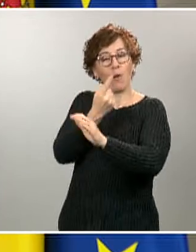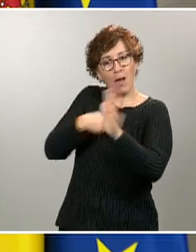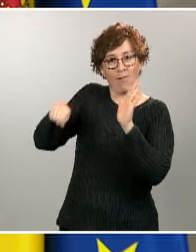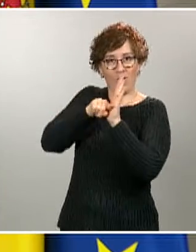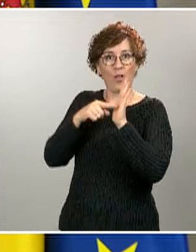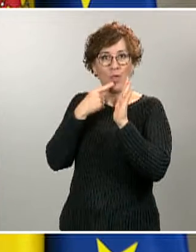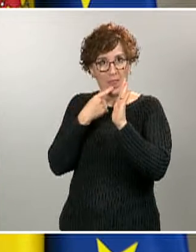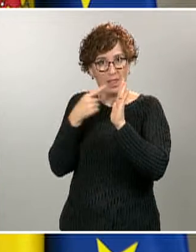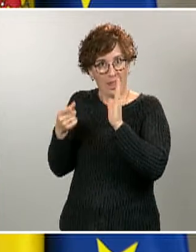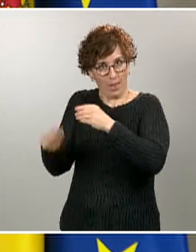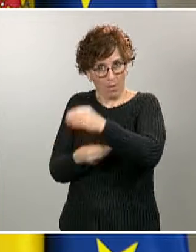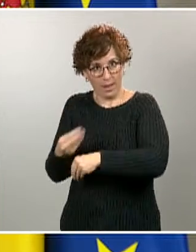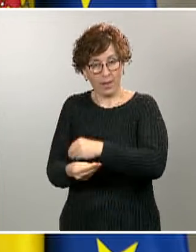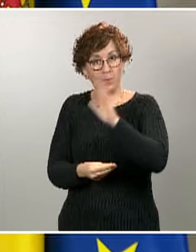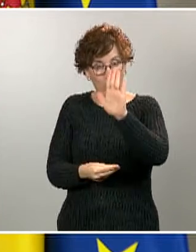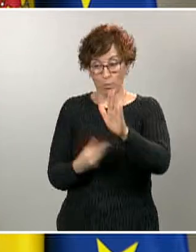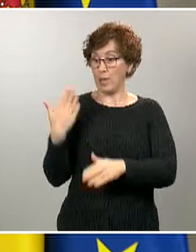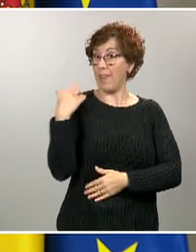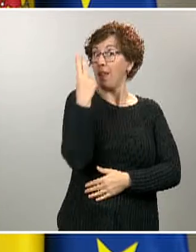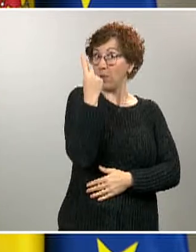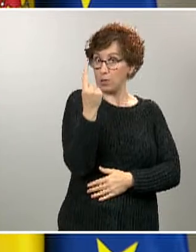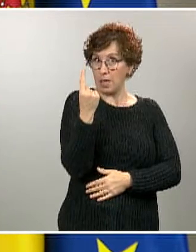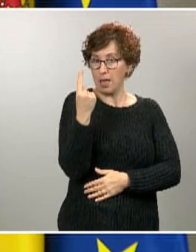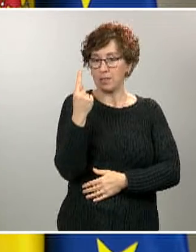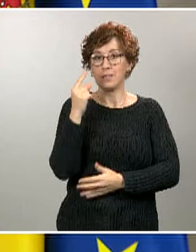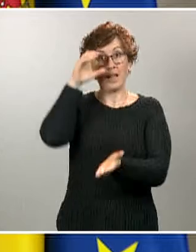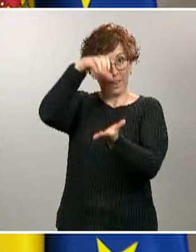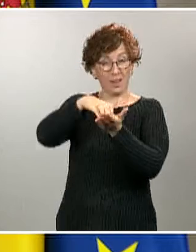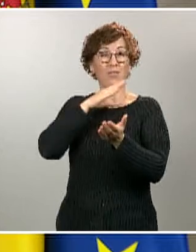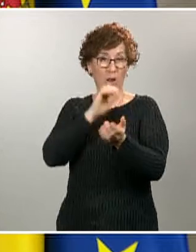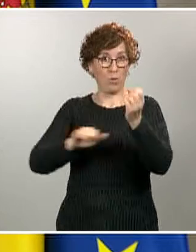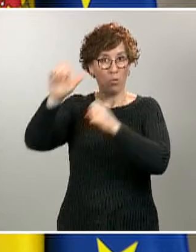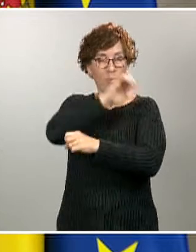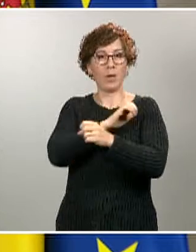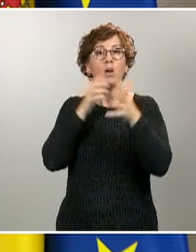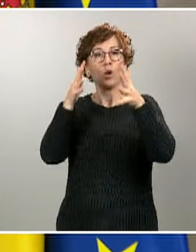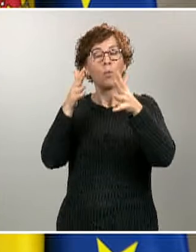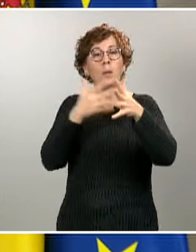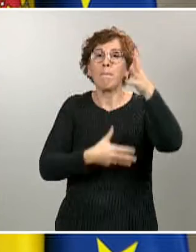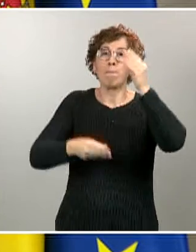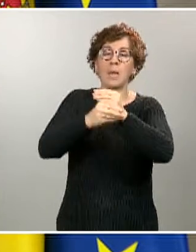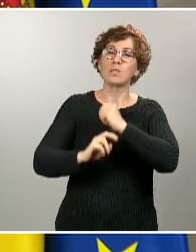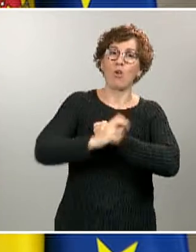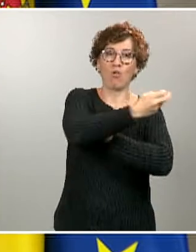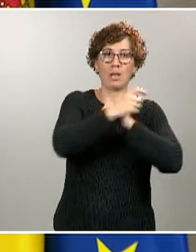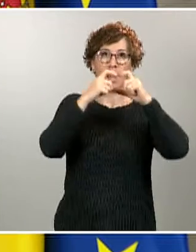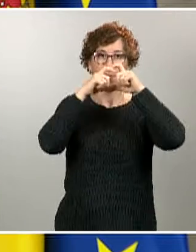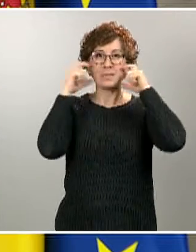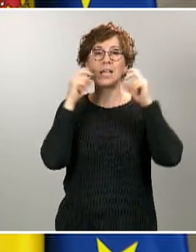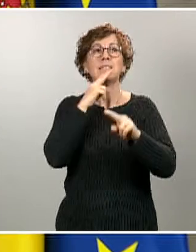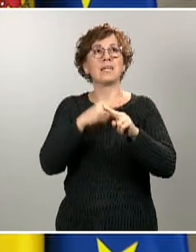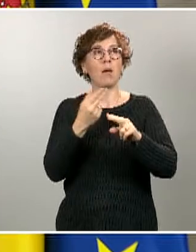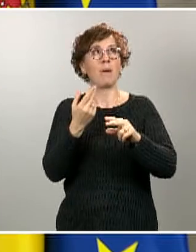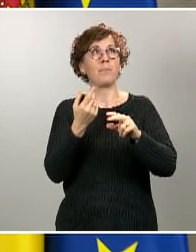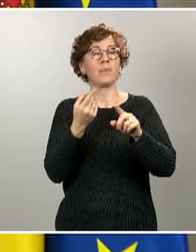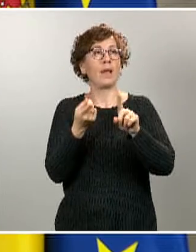el ICDC recomendó otro tipo nuevo de mascarilla, que se ha venido a llamar mascarilla higiénica o de barrera, una categoría